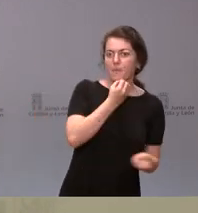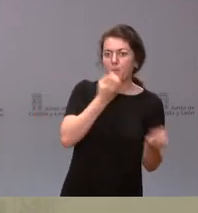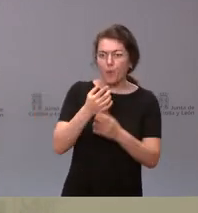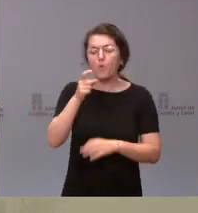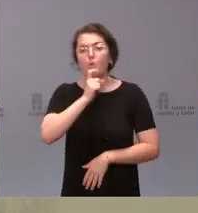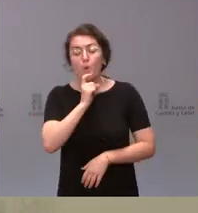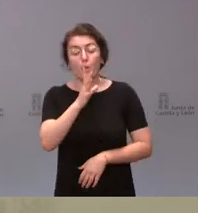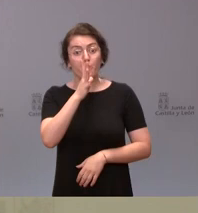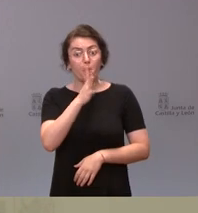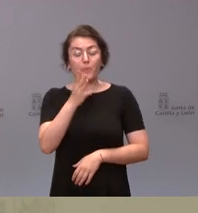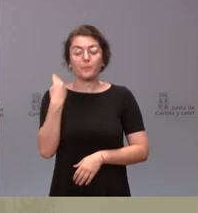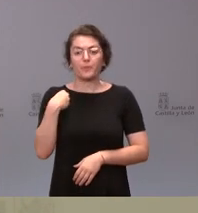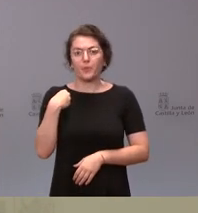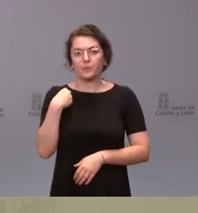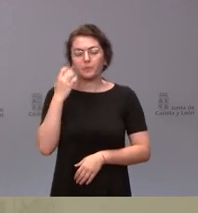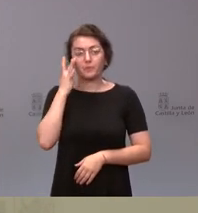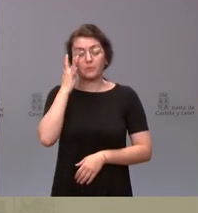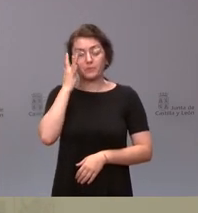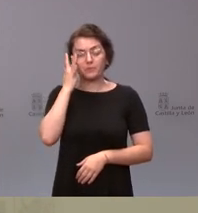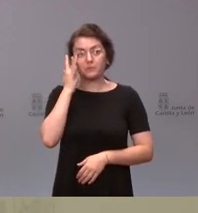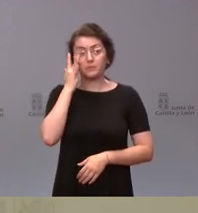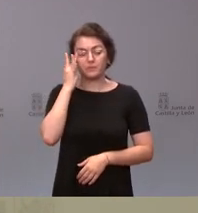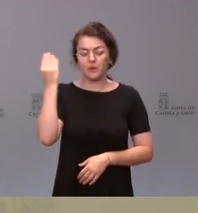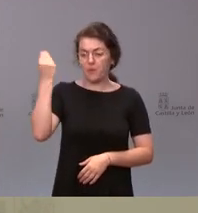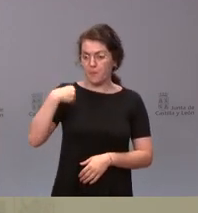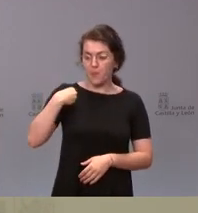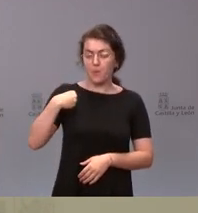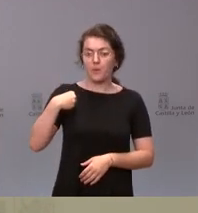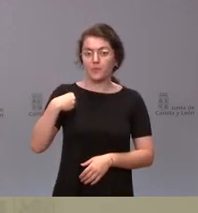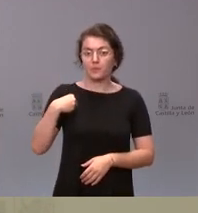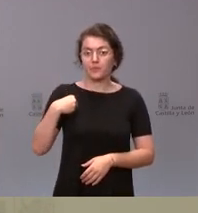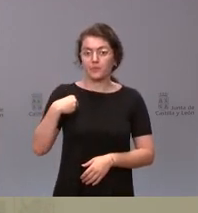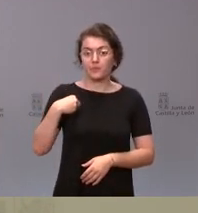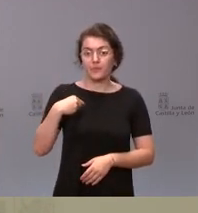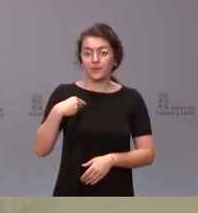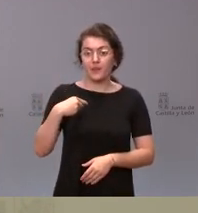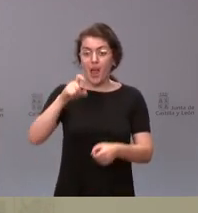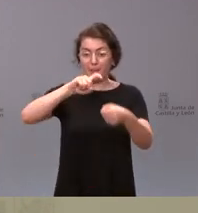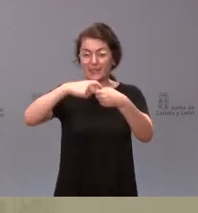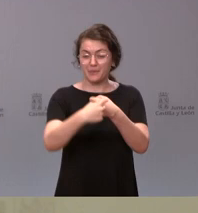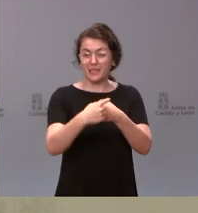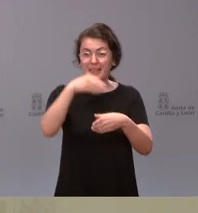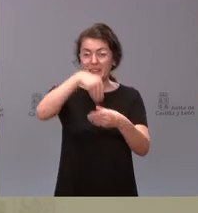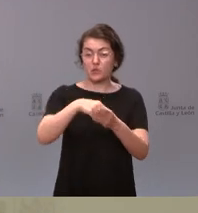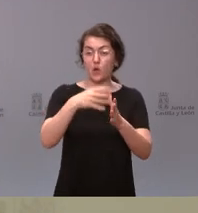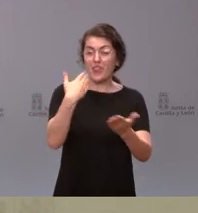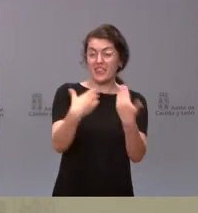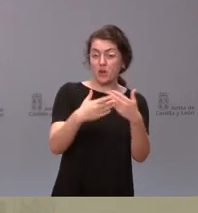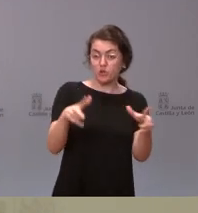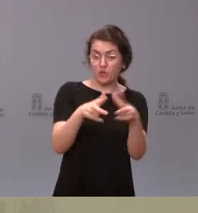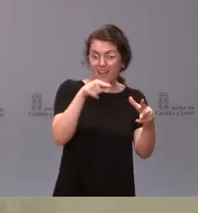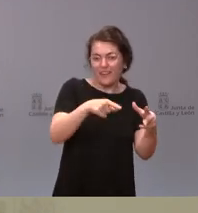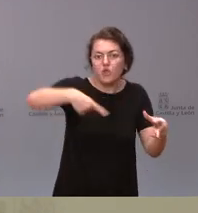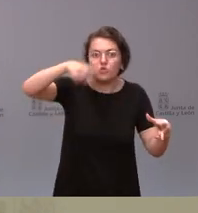siquiera los quienes forman parte de ese diálogo social habían sido advertidos de la decisión.